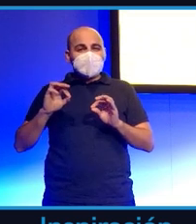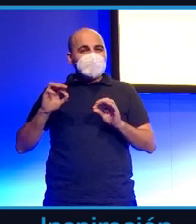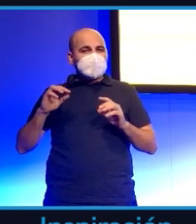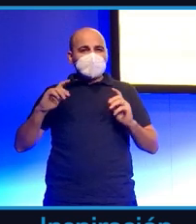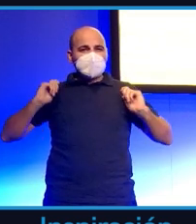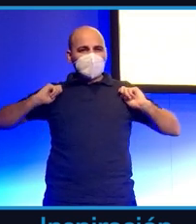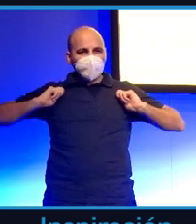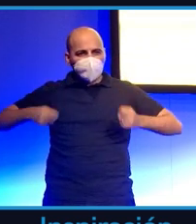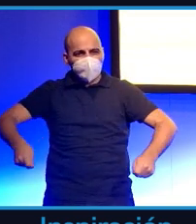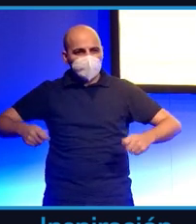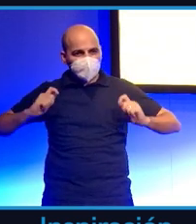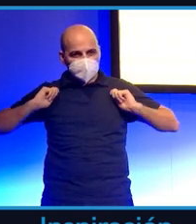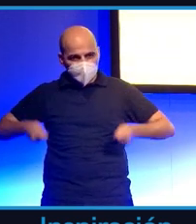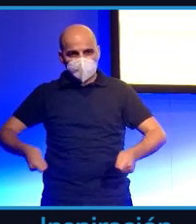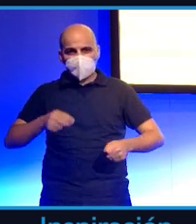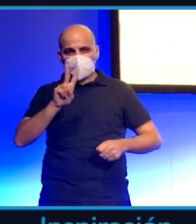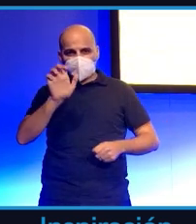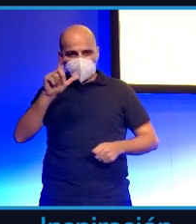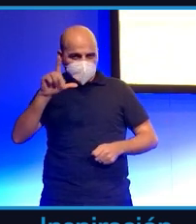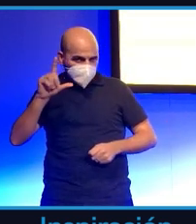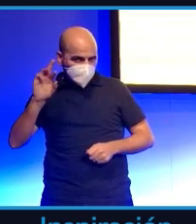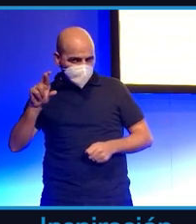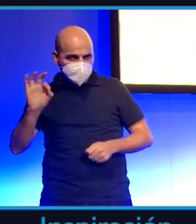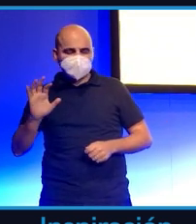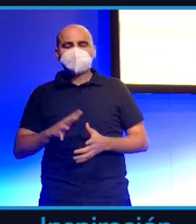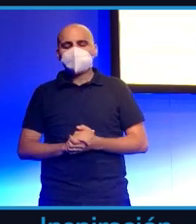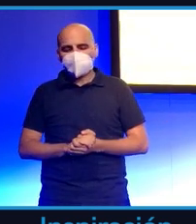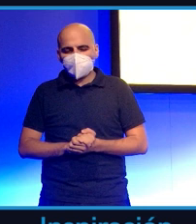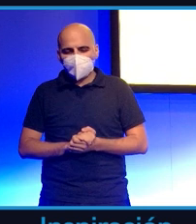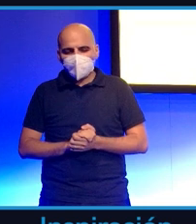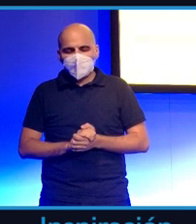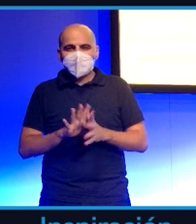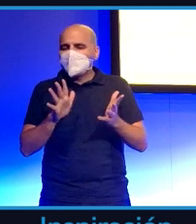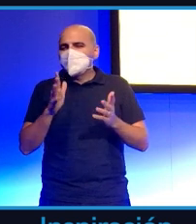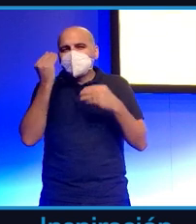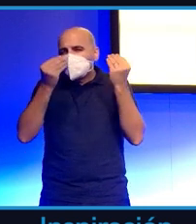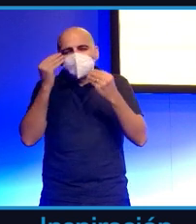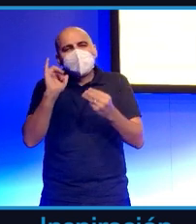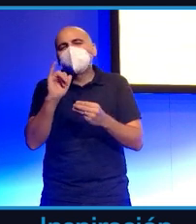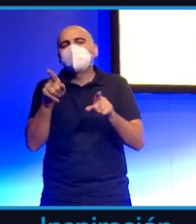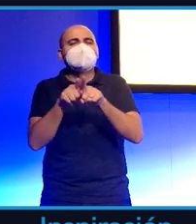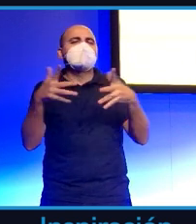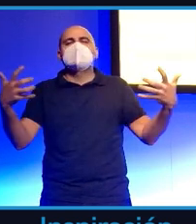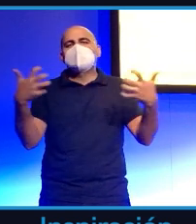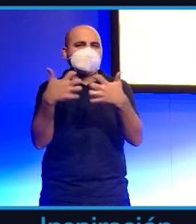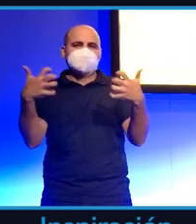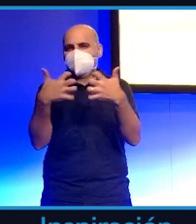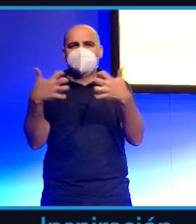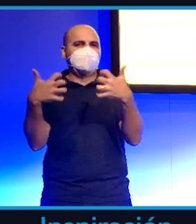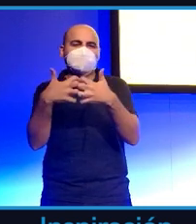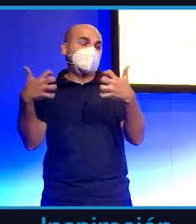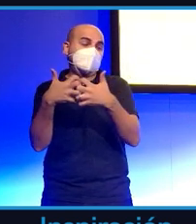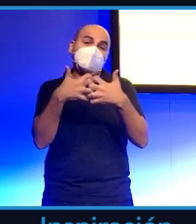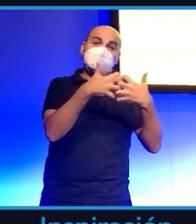periodistas y streamers. Yo creo que es una batalla que antes de afrontarla es negativa para